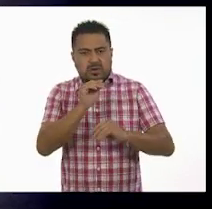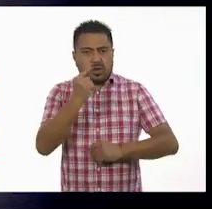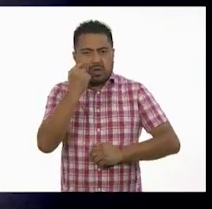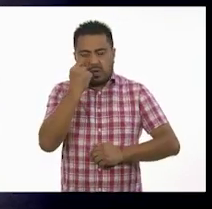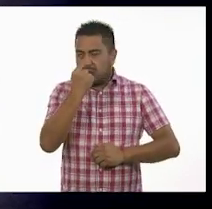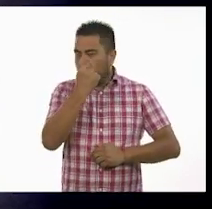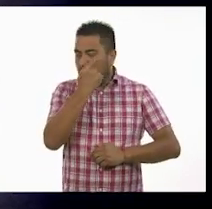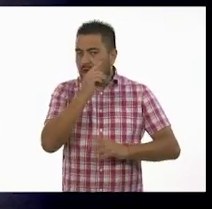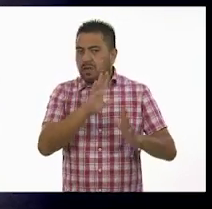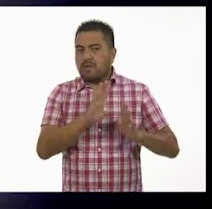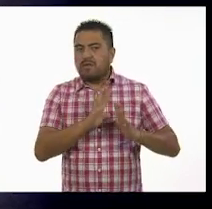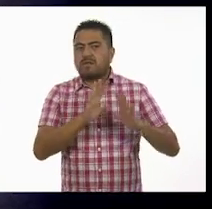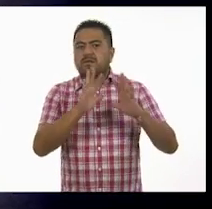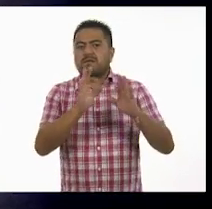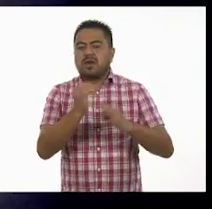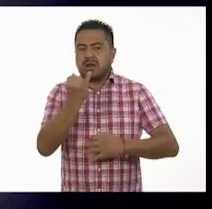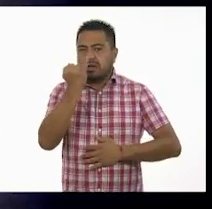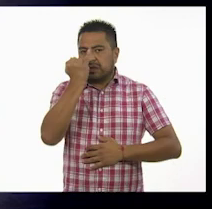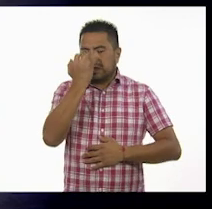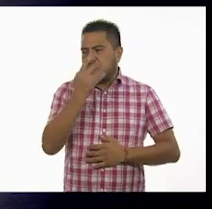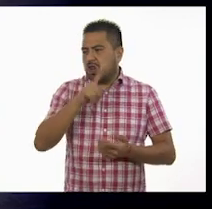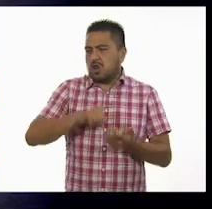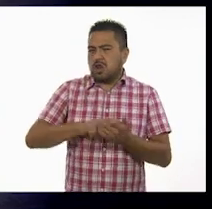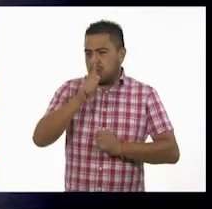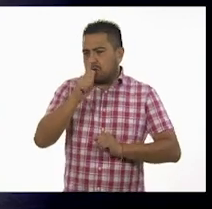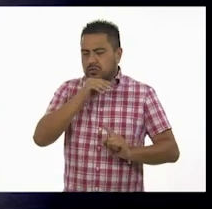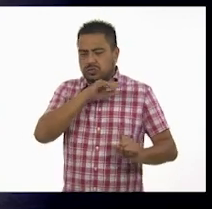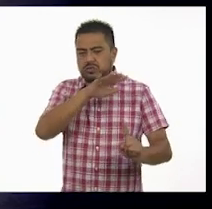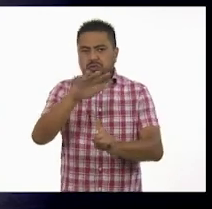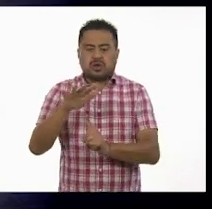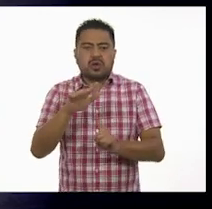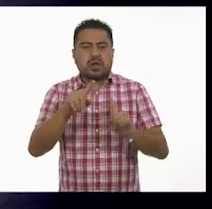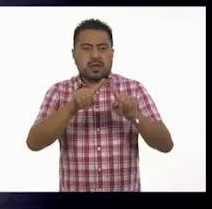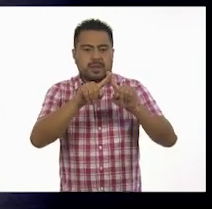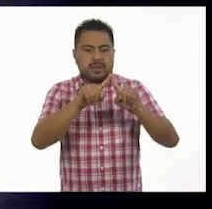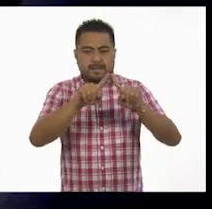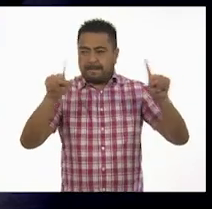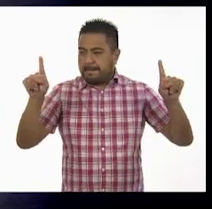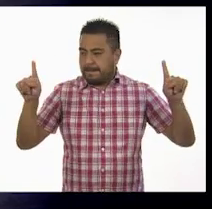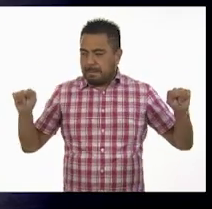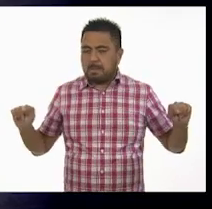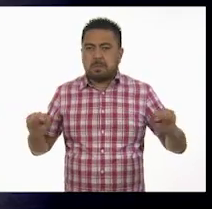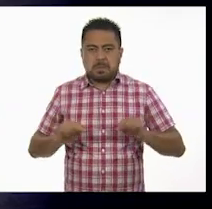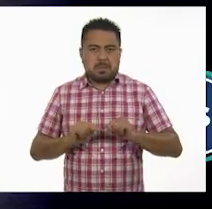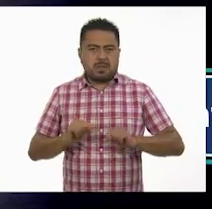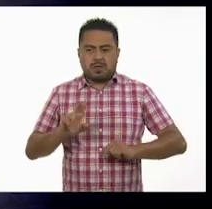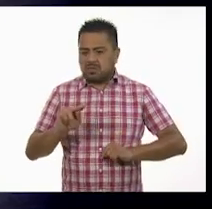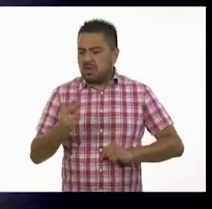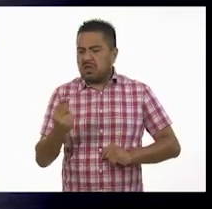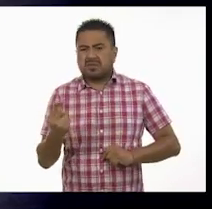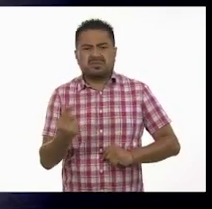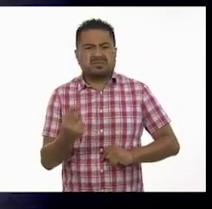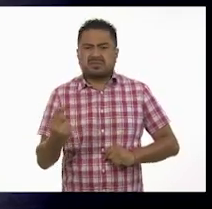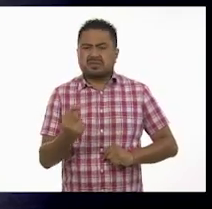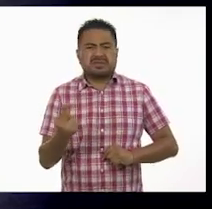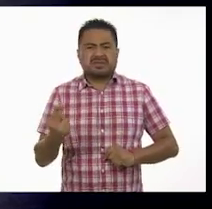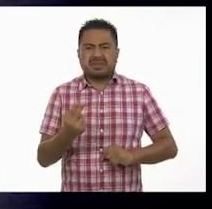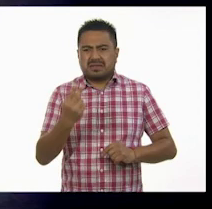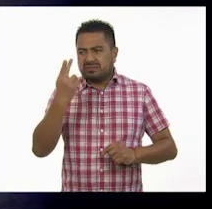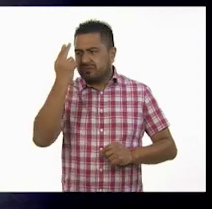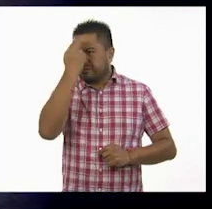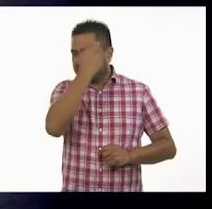y de una fuente de iluminación y una pantalla. No requiero de un